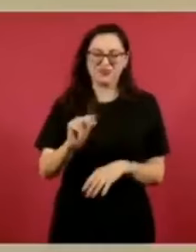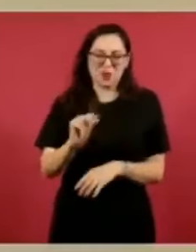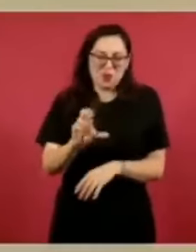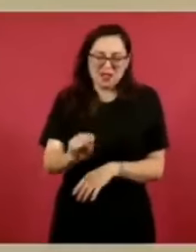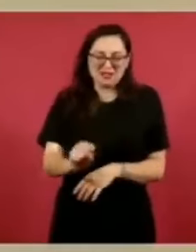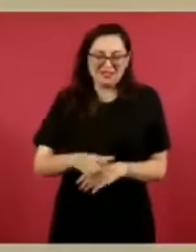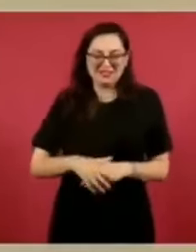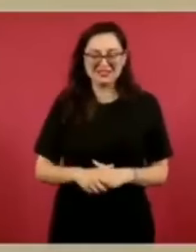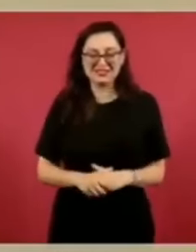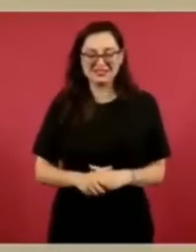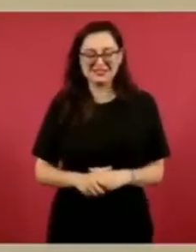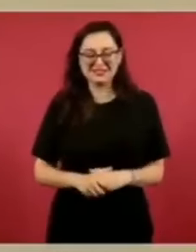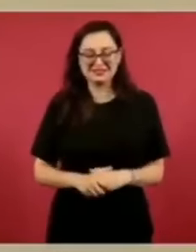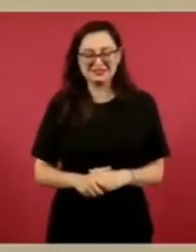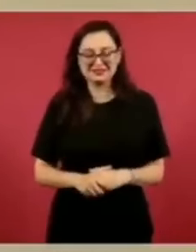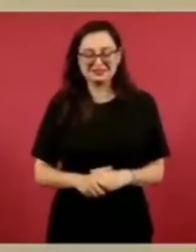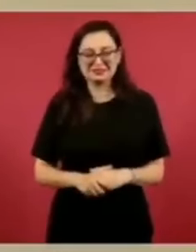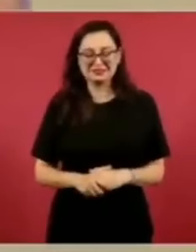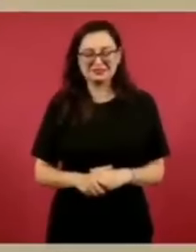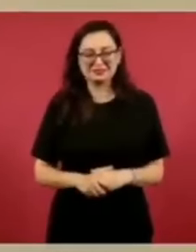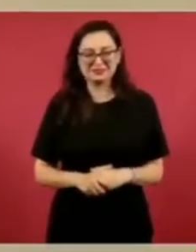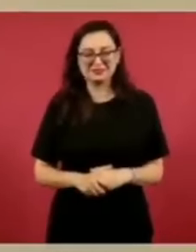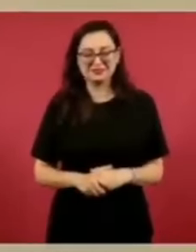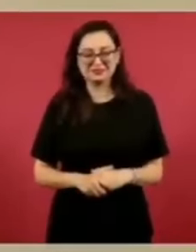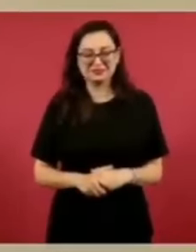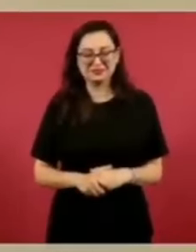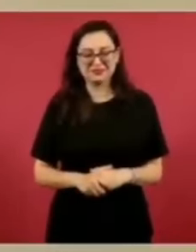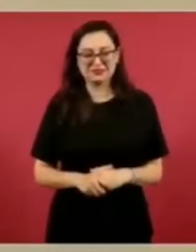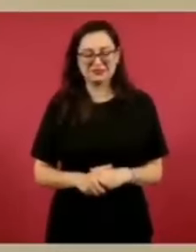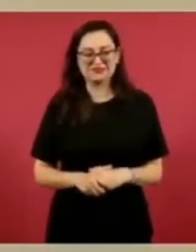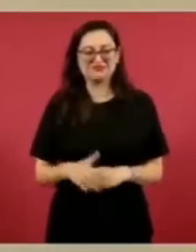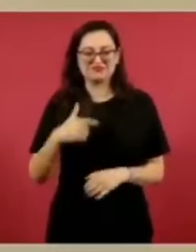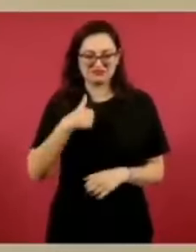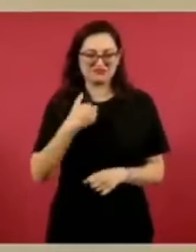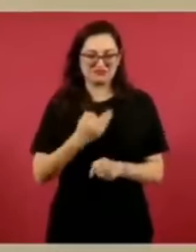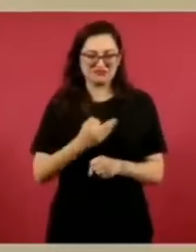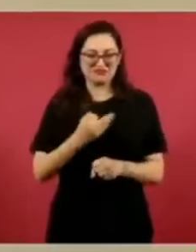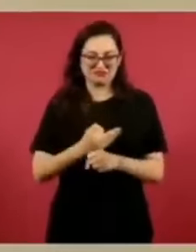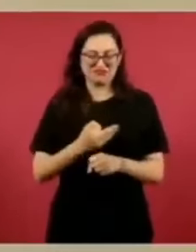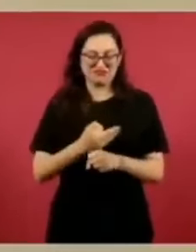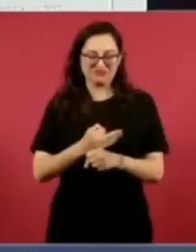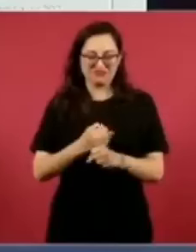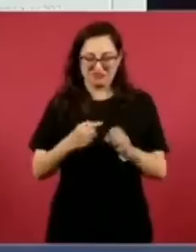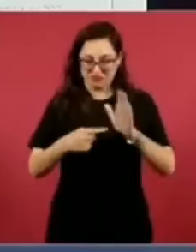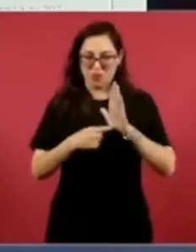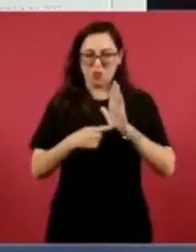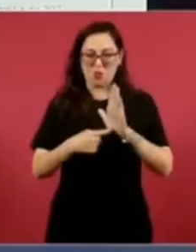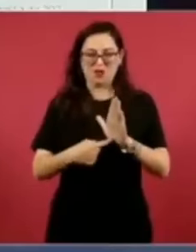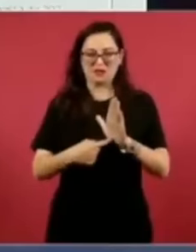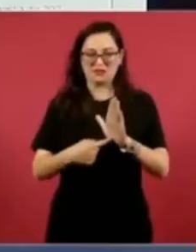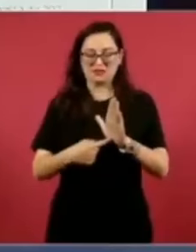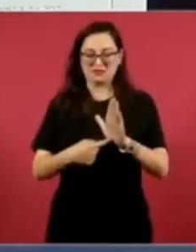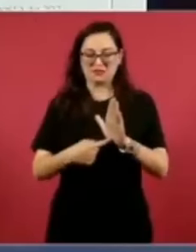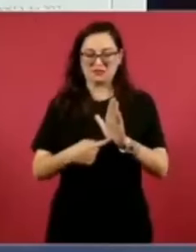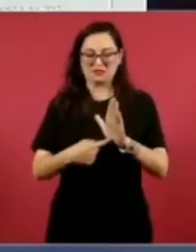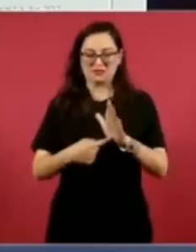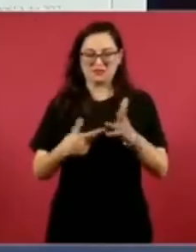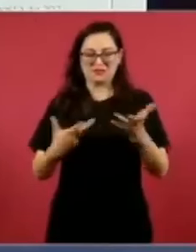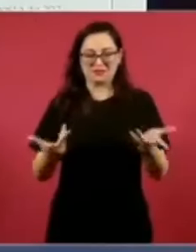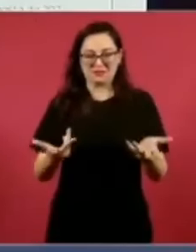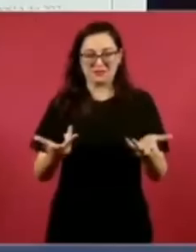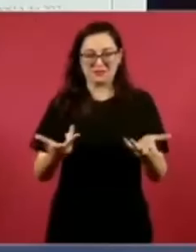Esto también lo estoy dando a conocer para que los